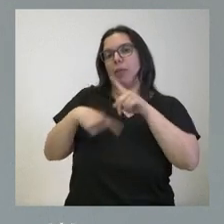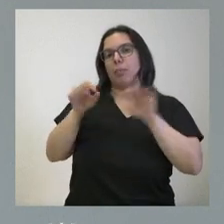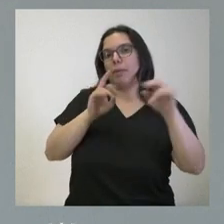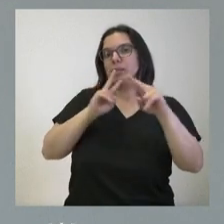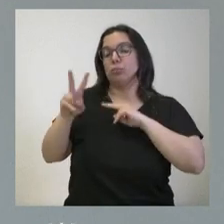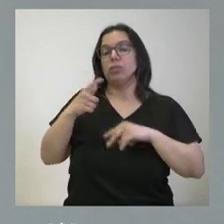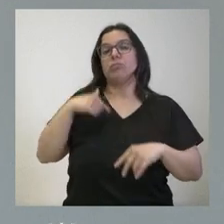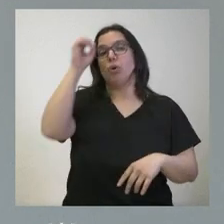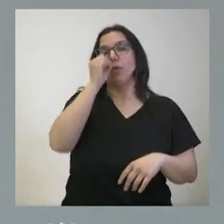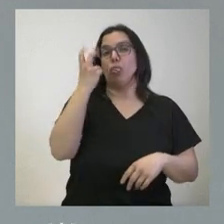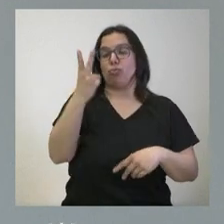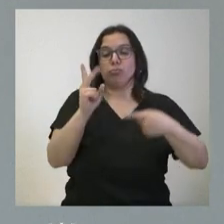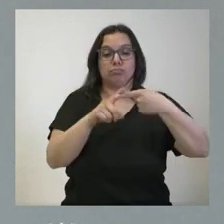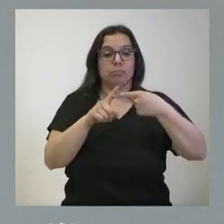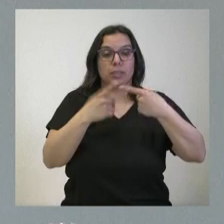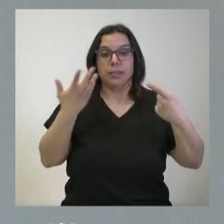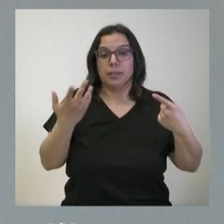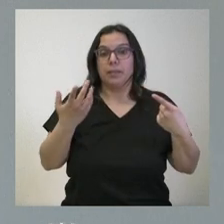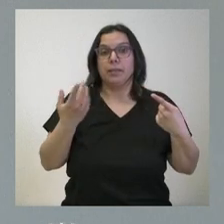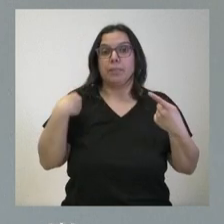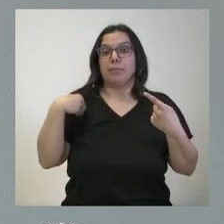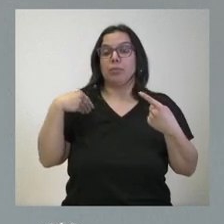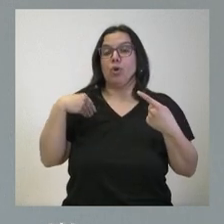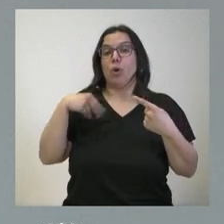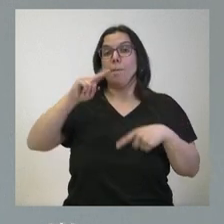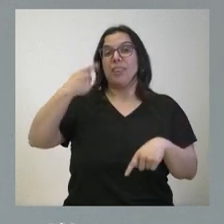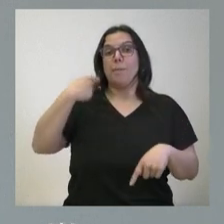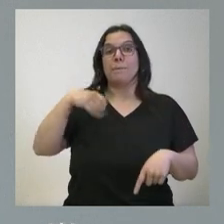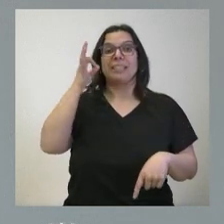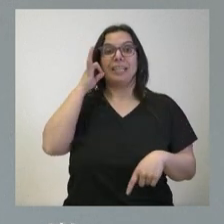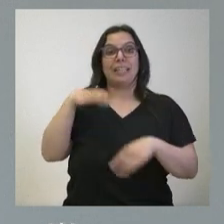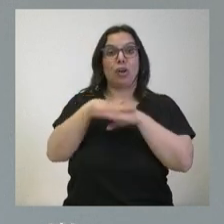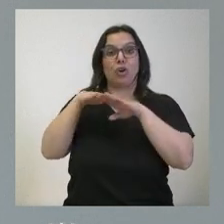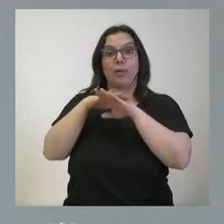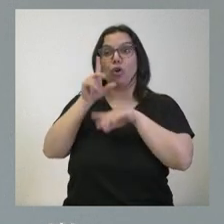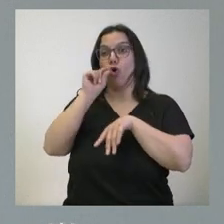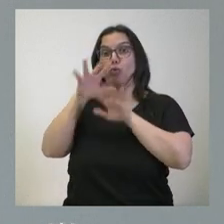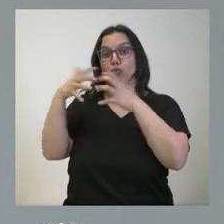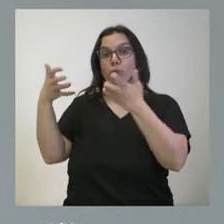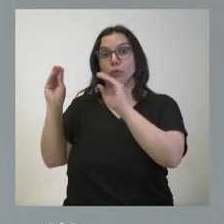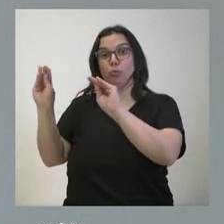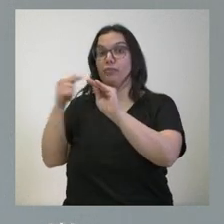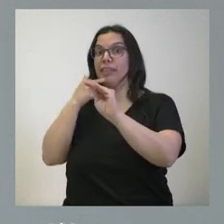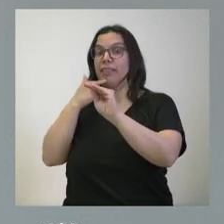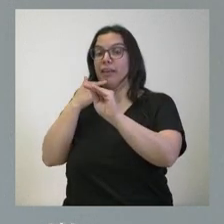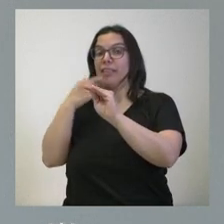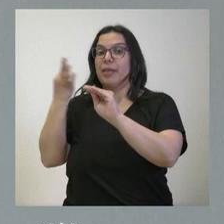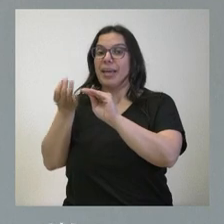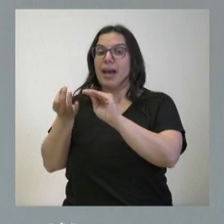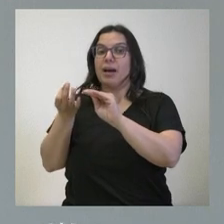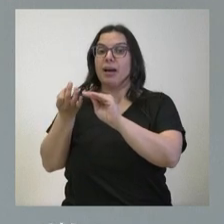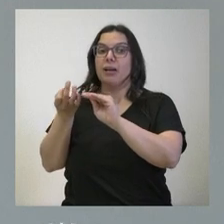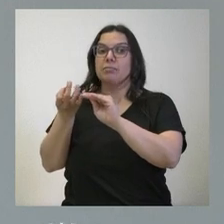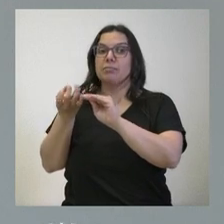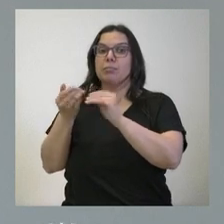valoraciones. La primera de ellas es que en el tuit de la vicepresidenta del gobierno lo que pedía es que se repusiera el